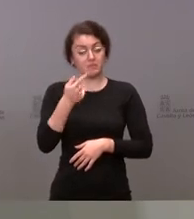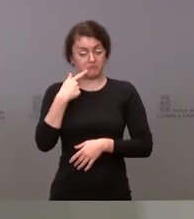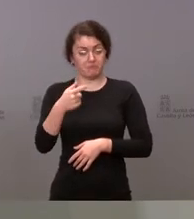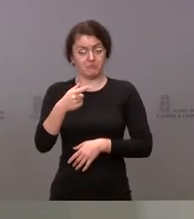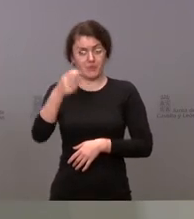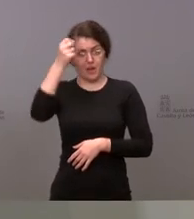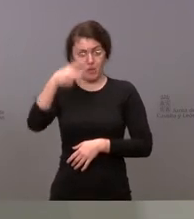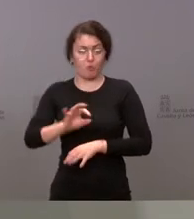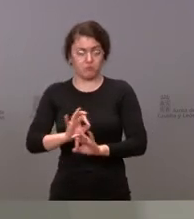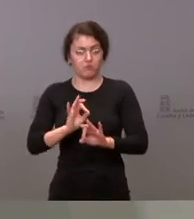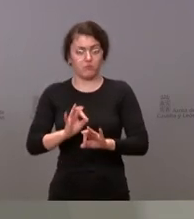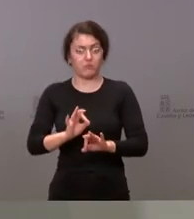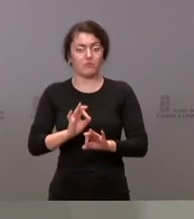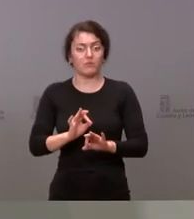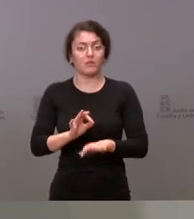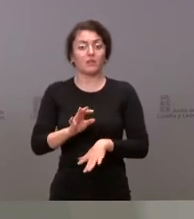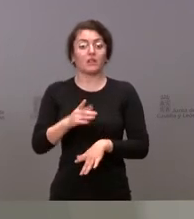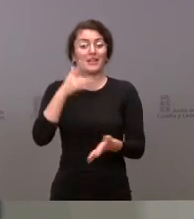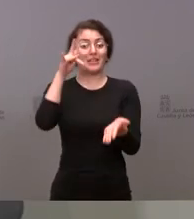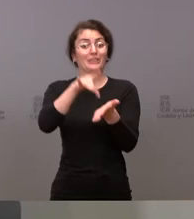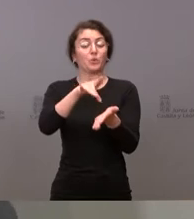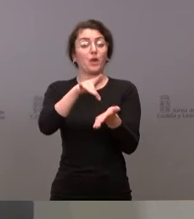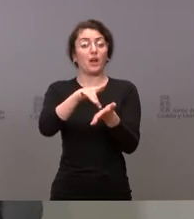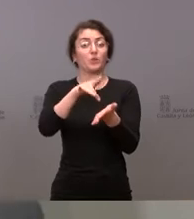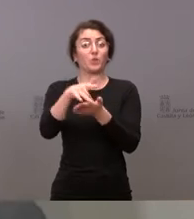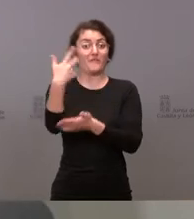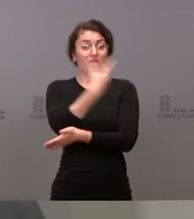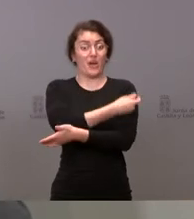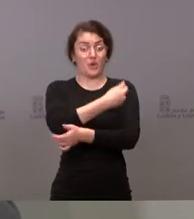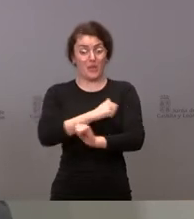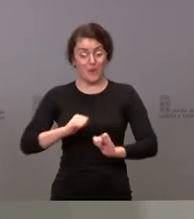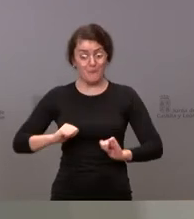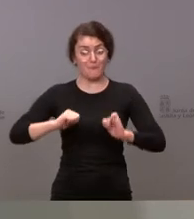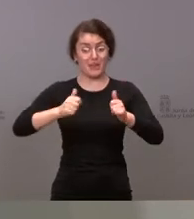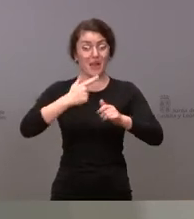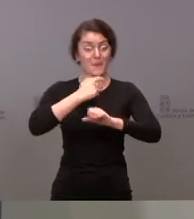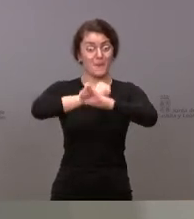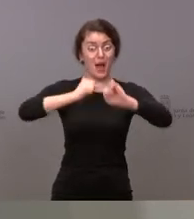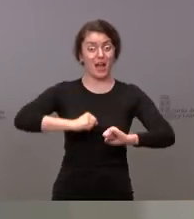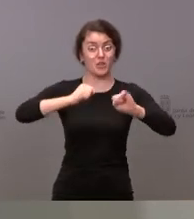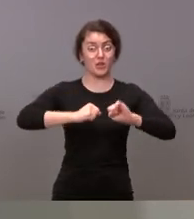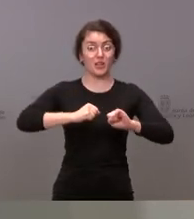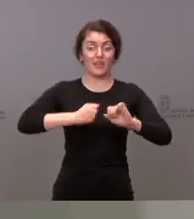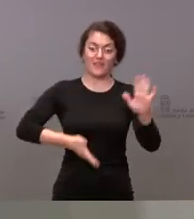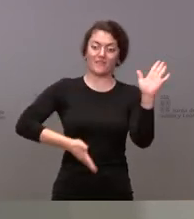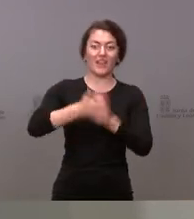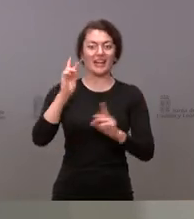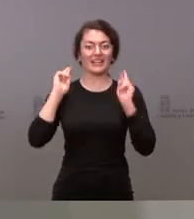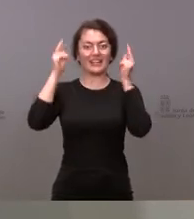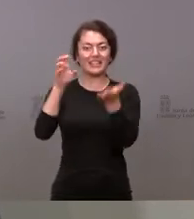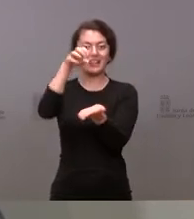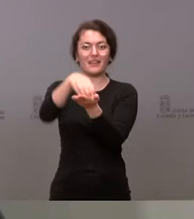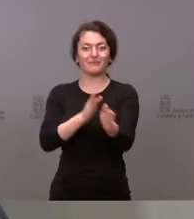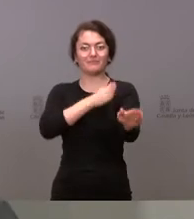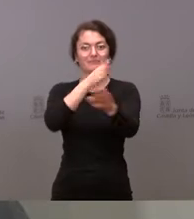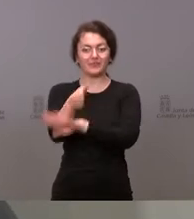dársela que cuando empezamos la vacunación con nuestros mayores fuimos a las residencias y en el caso de la gente que no se puede